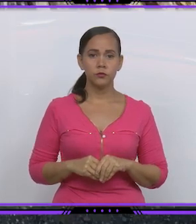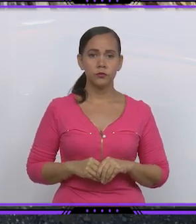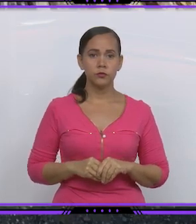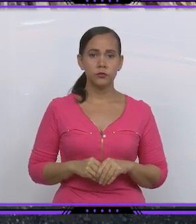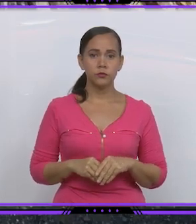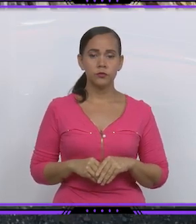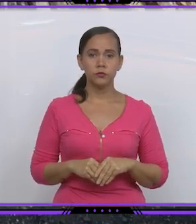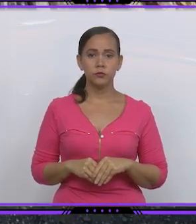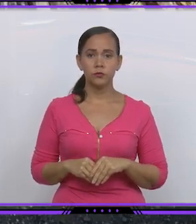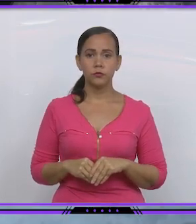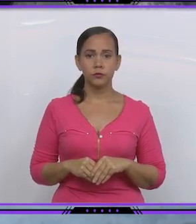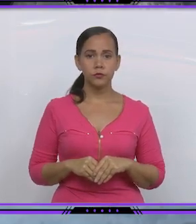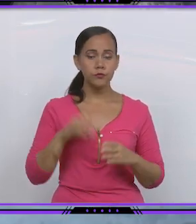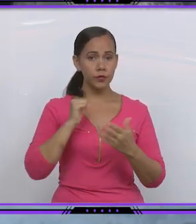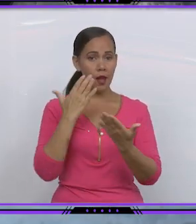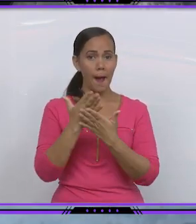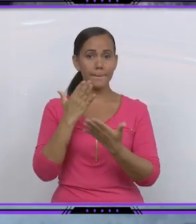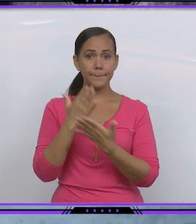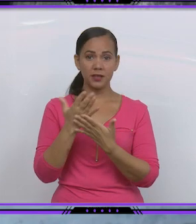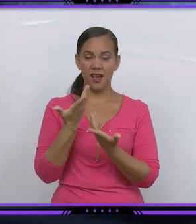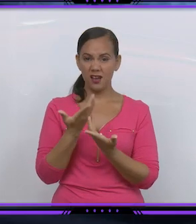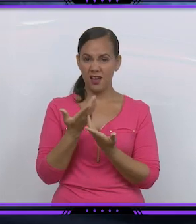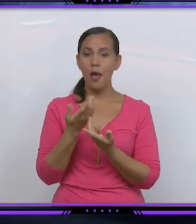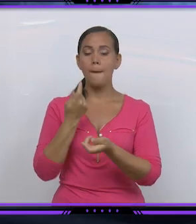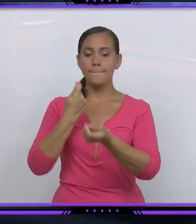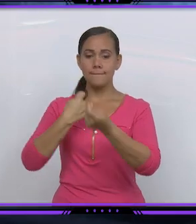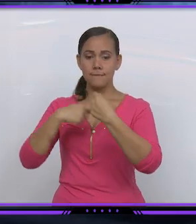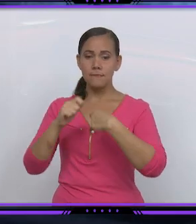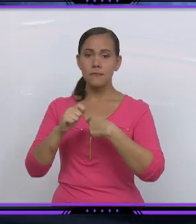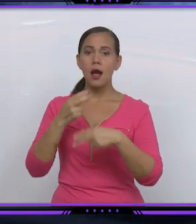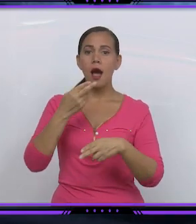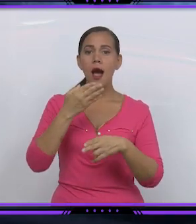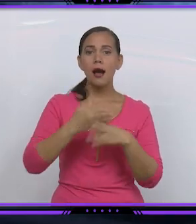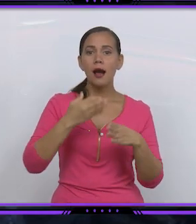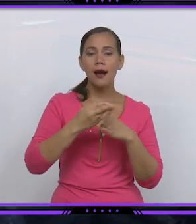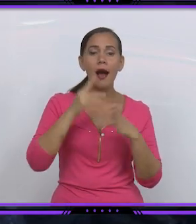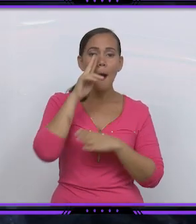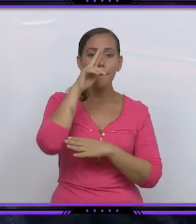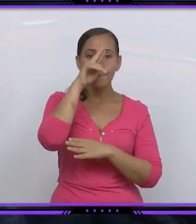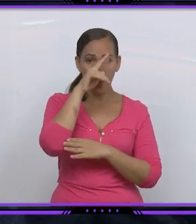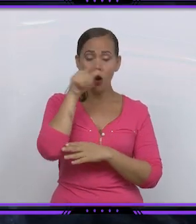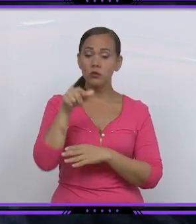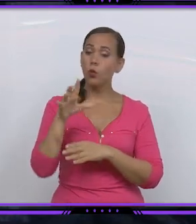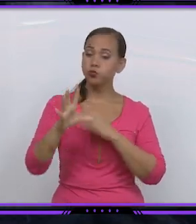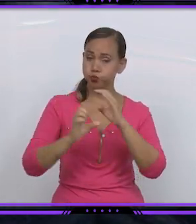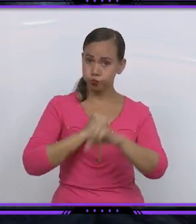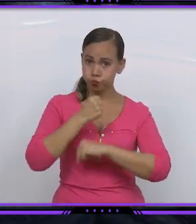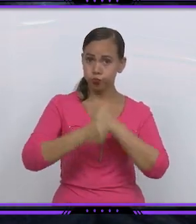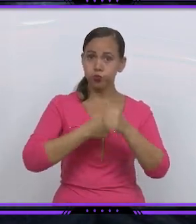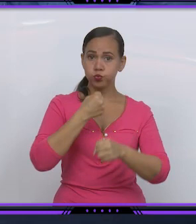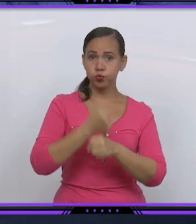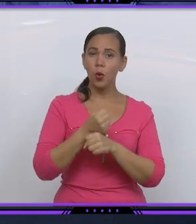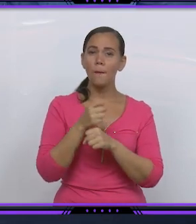Una de las líneas de la empresa es la exportación del carbón vegetal de Marabú, obtenido de las tierras ociosas, y es la unidad de